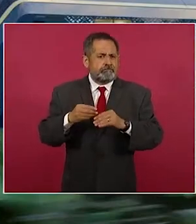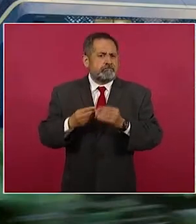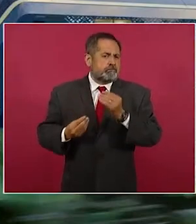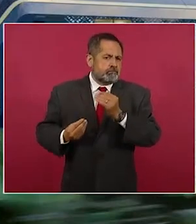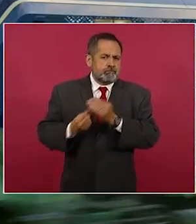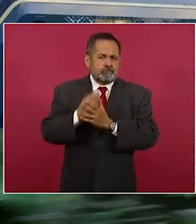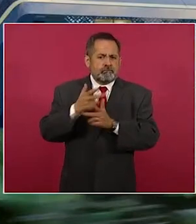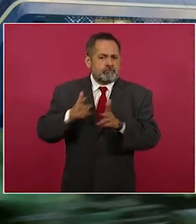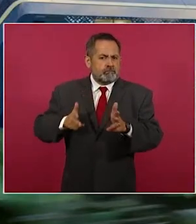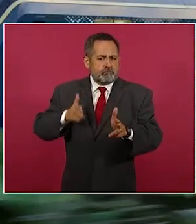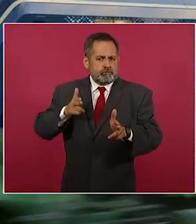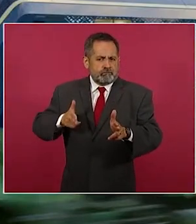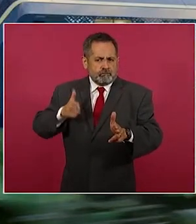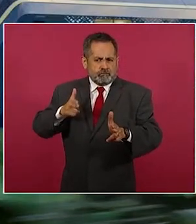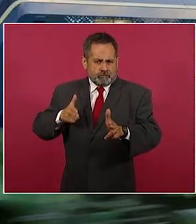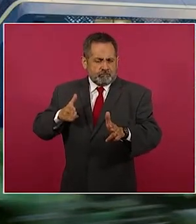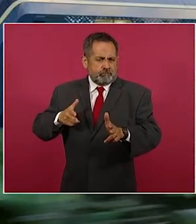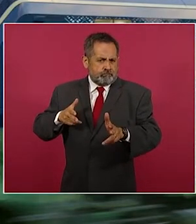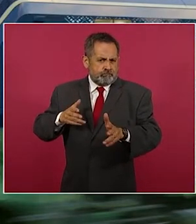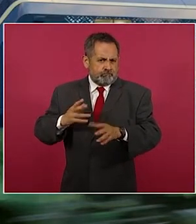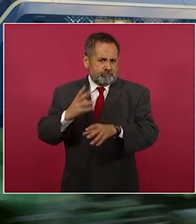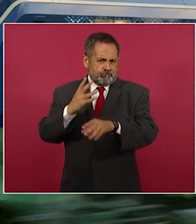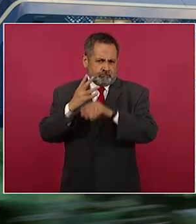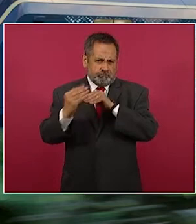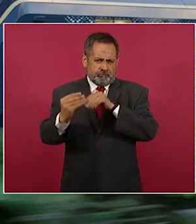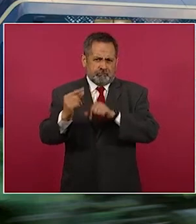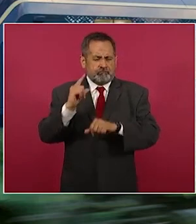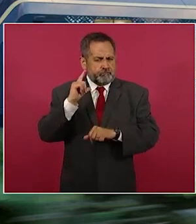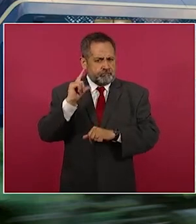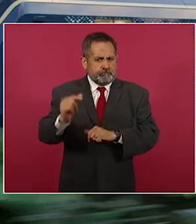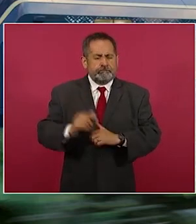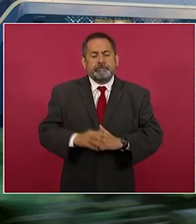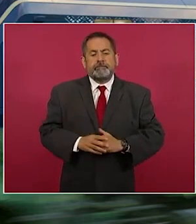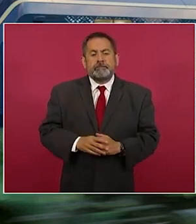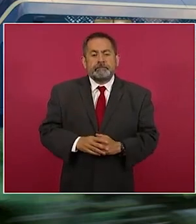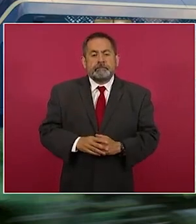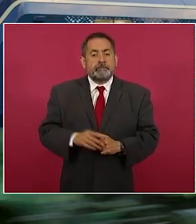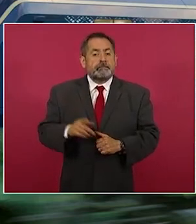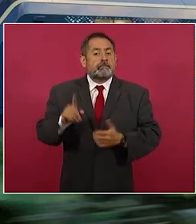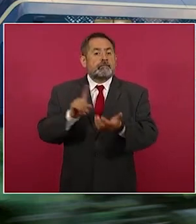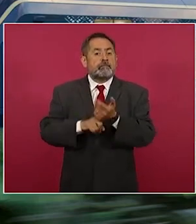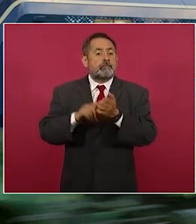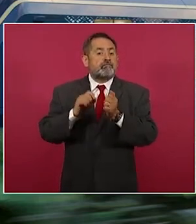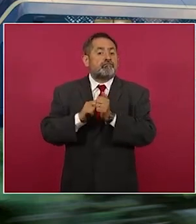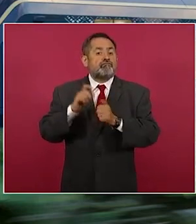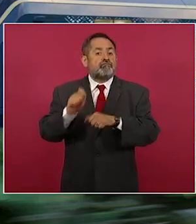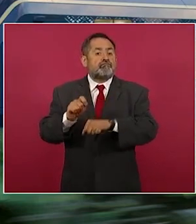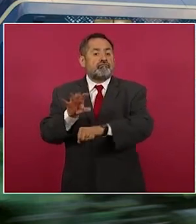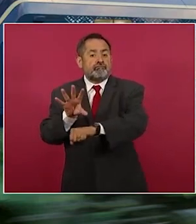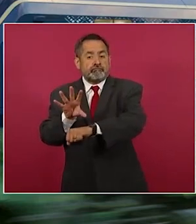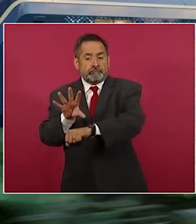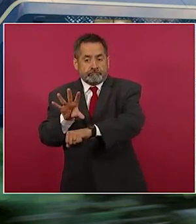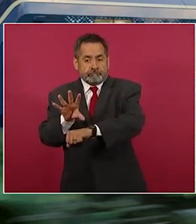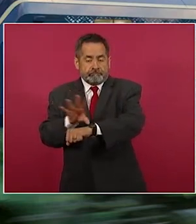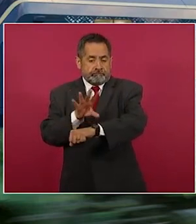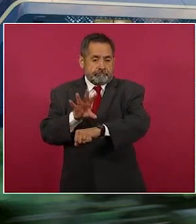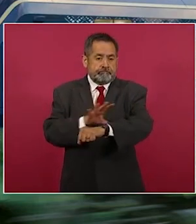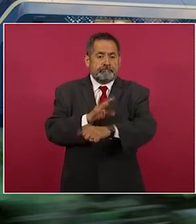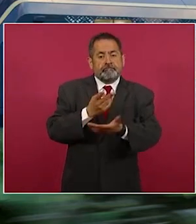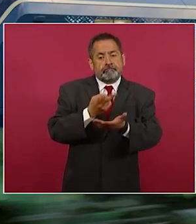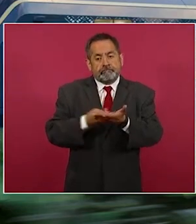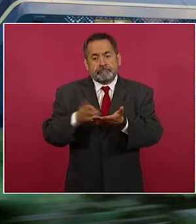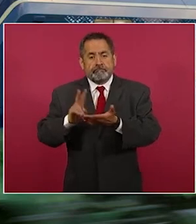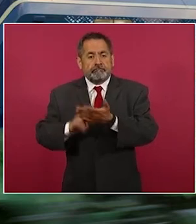Para reducir las emisiones contaminantes, los trenes serán híbridos, es decir, que podrán usar diésel